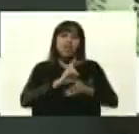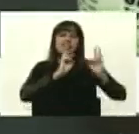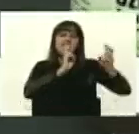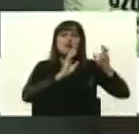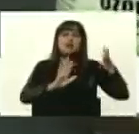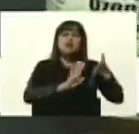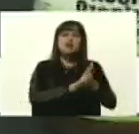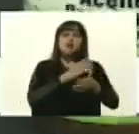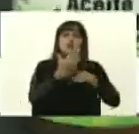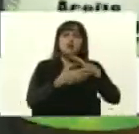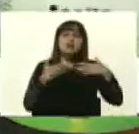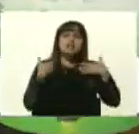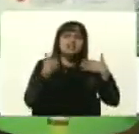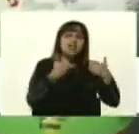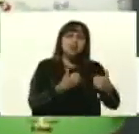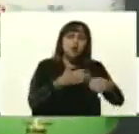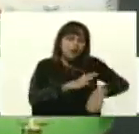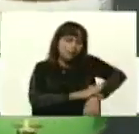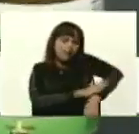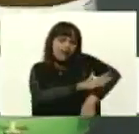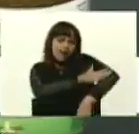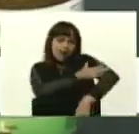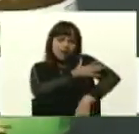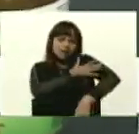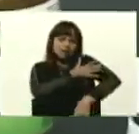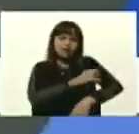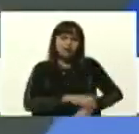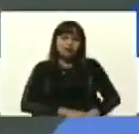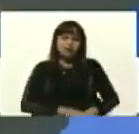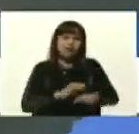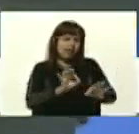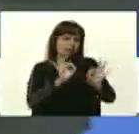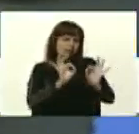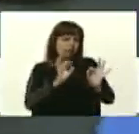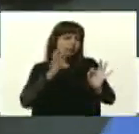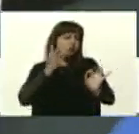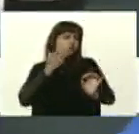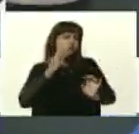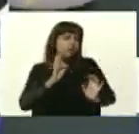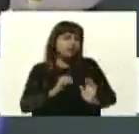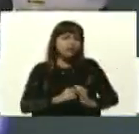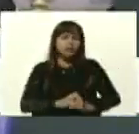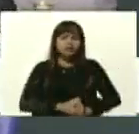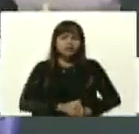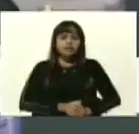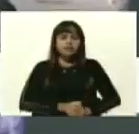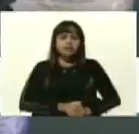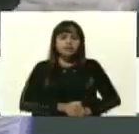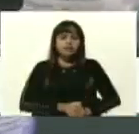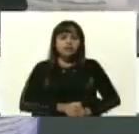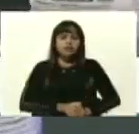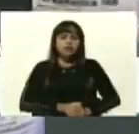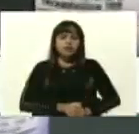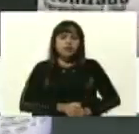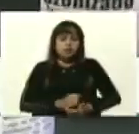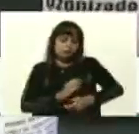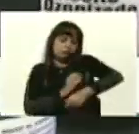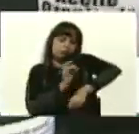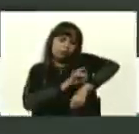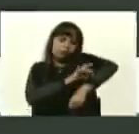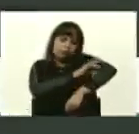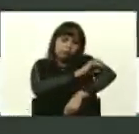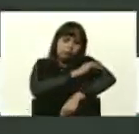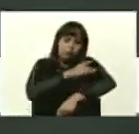afecciones de salud, de piel, particularmente en psoriasis, dermatitis,